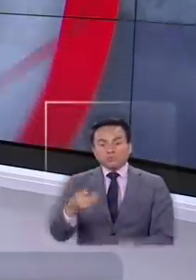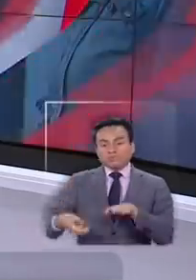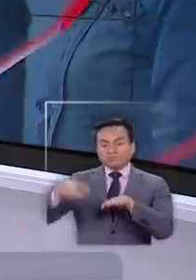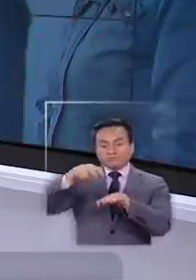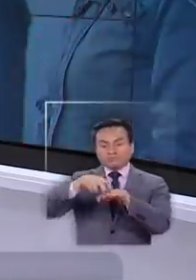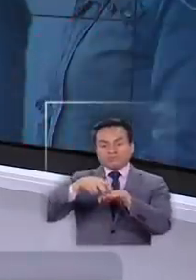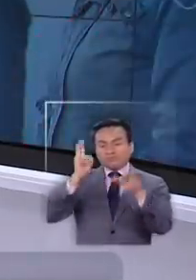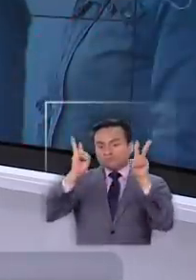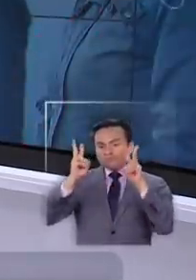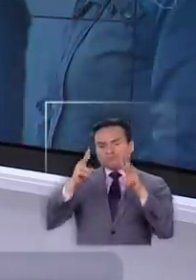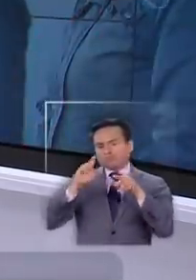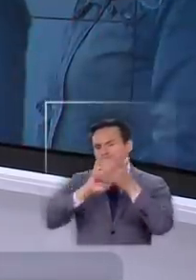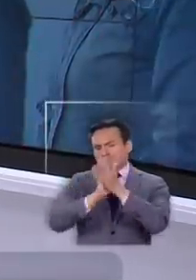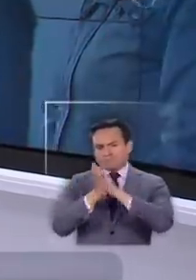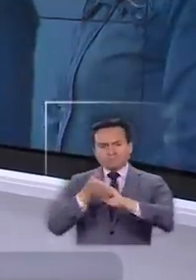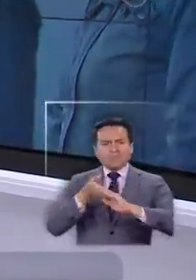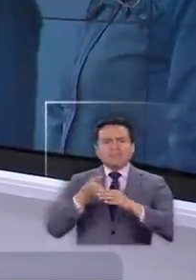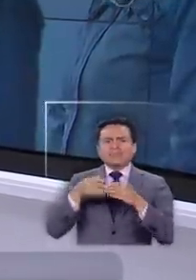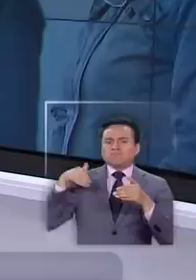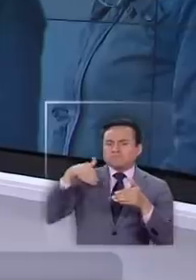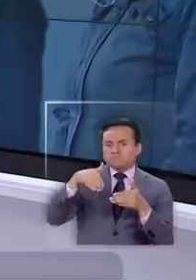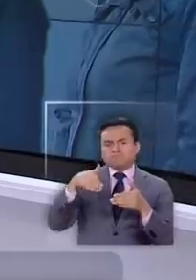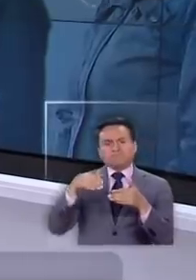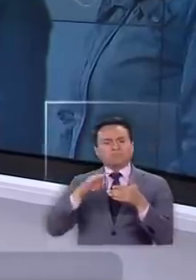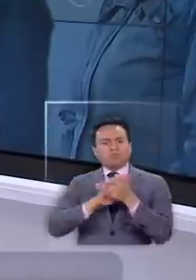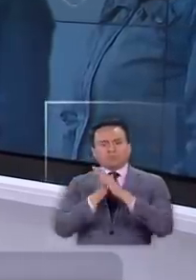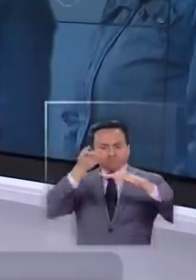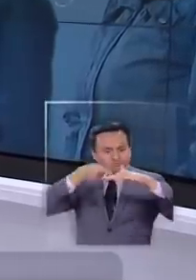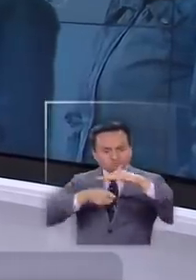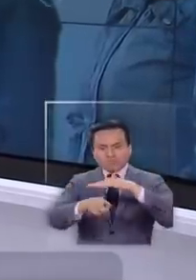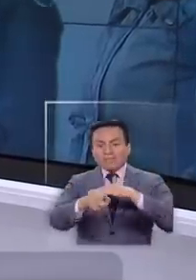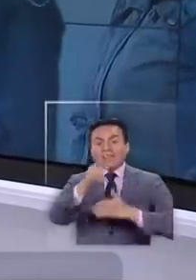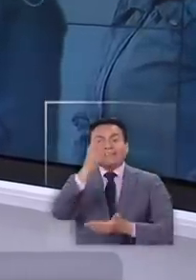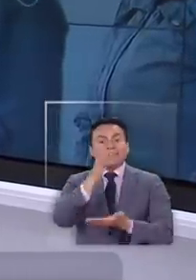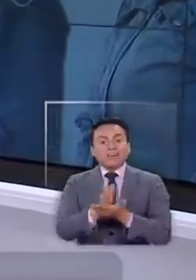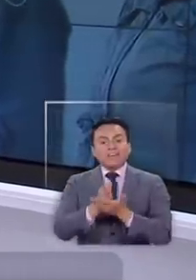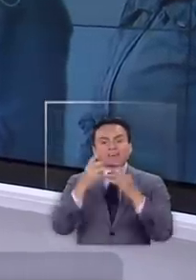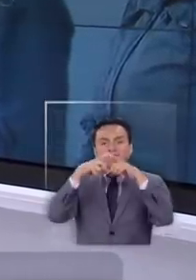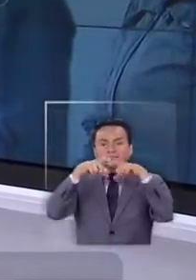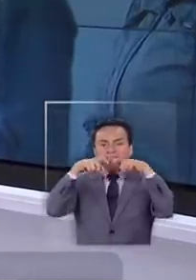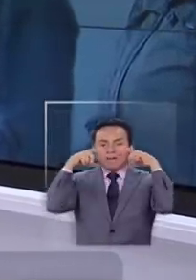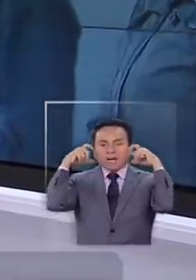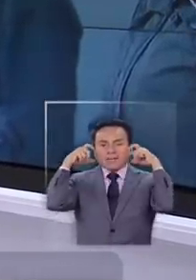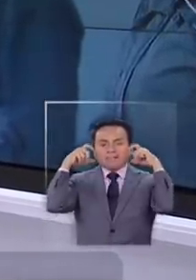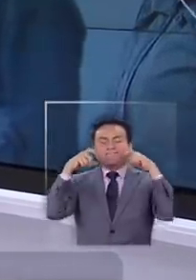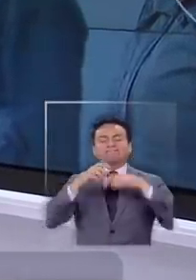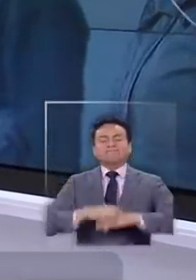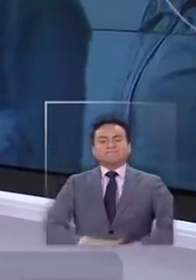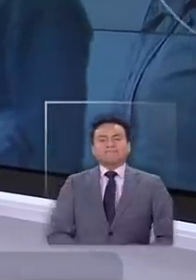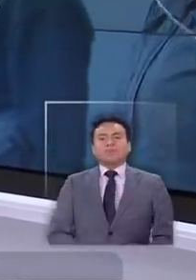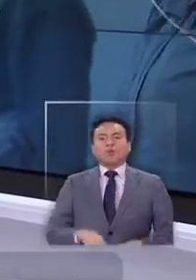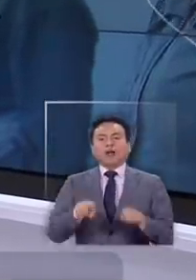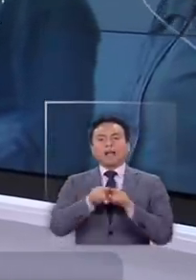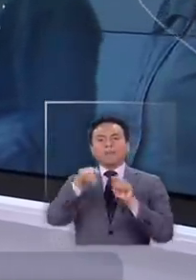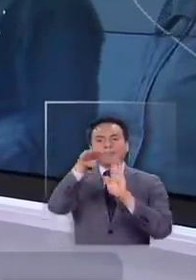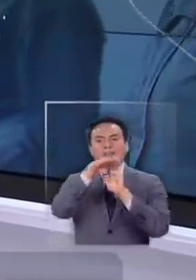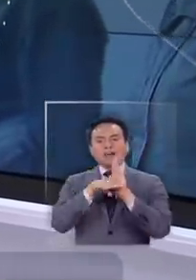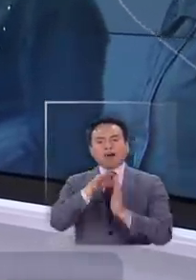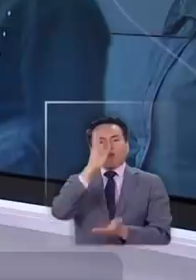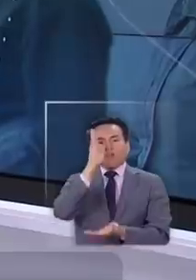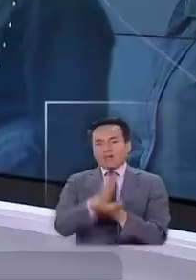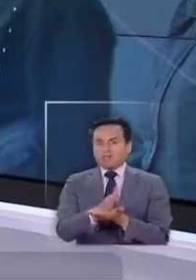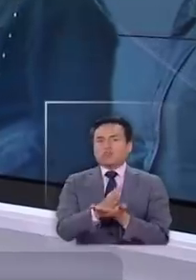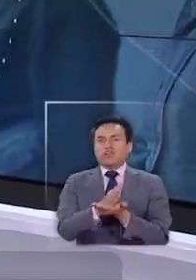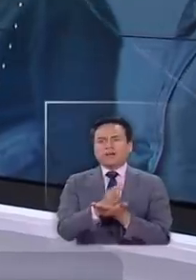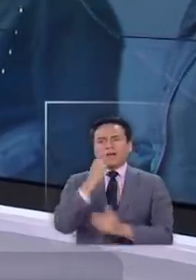transporte público, terrestre y subterráneo, deberán usar mascarilla. Es una medida obligatoria